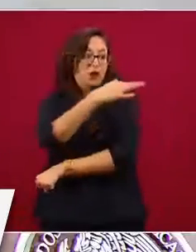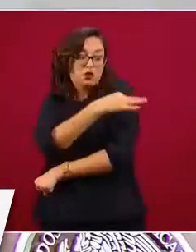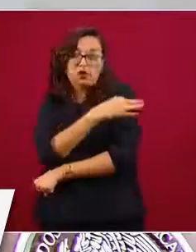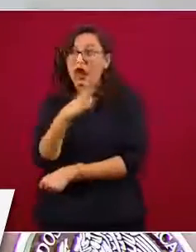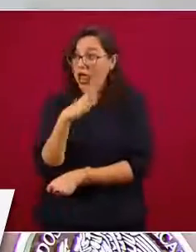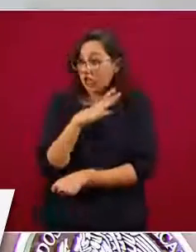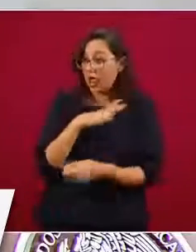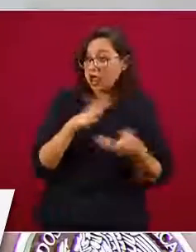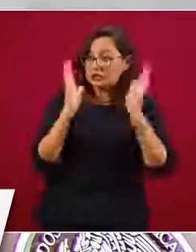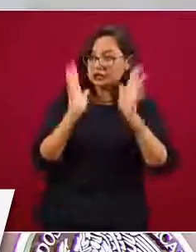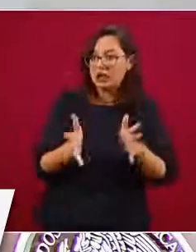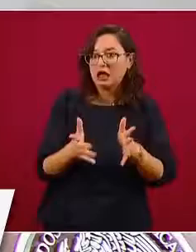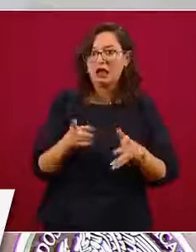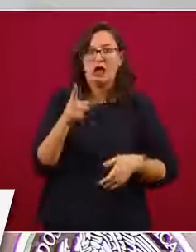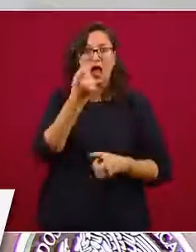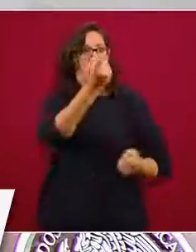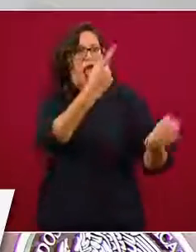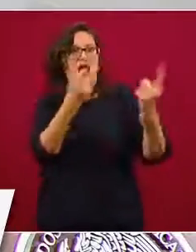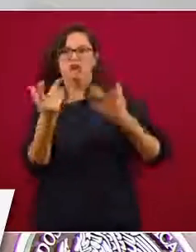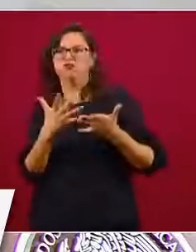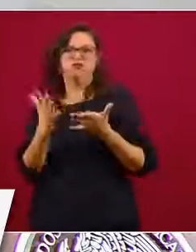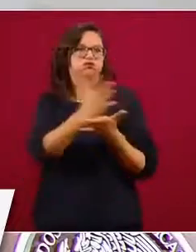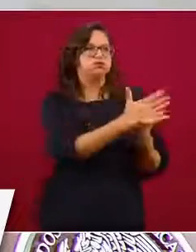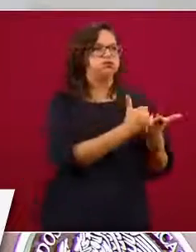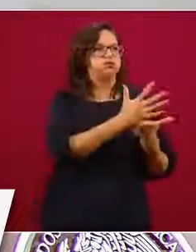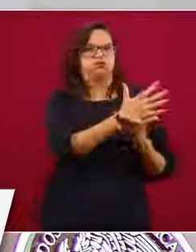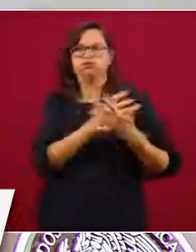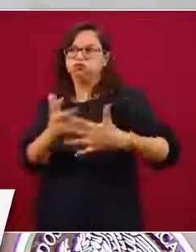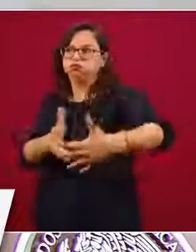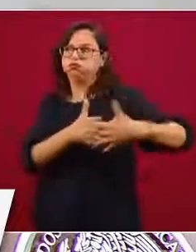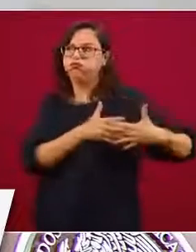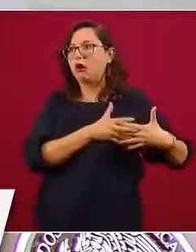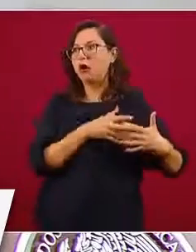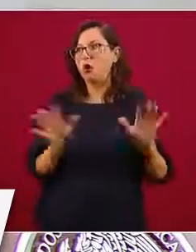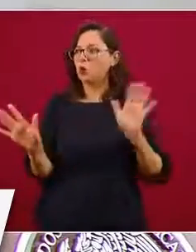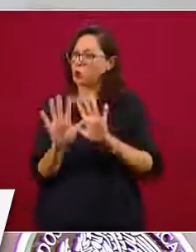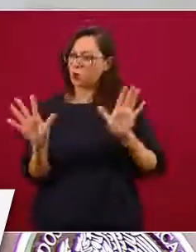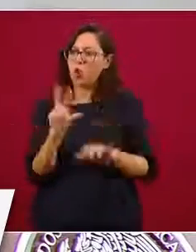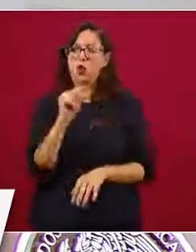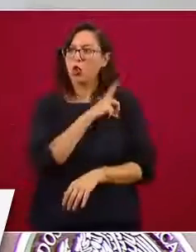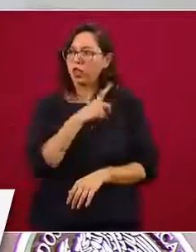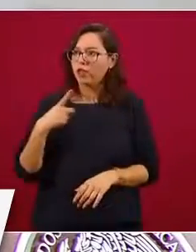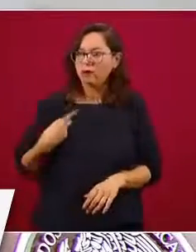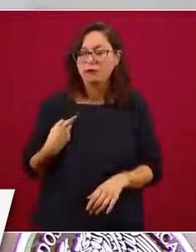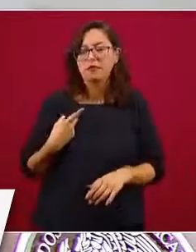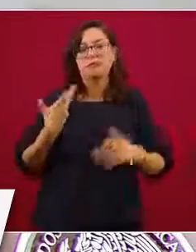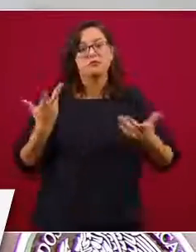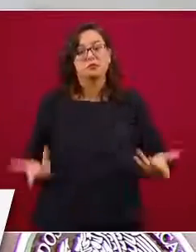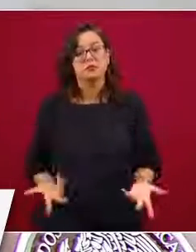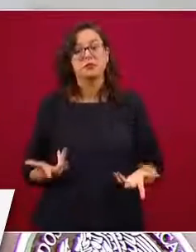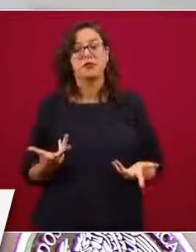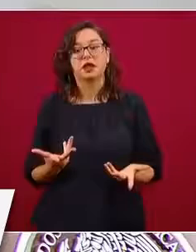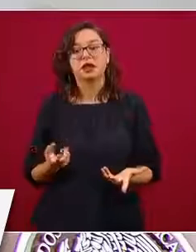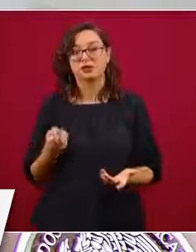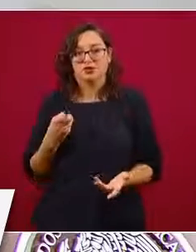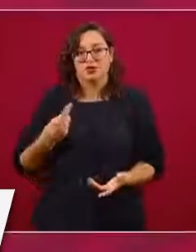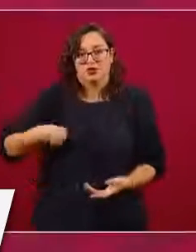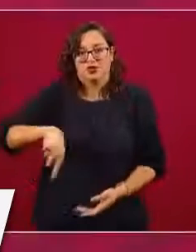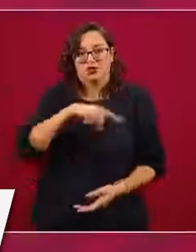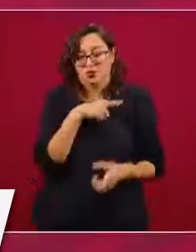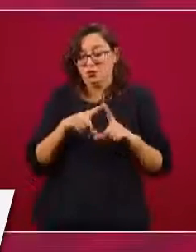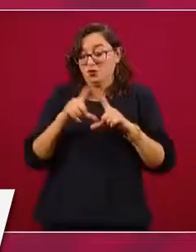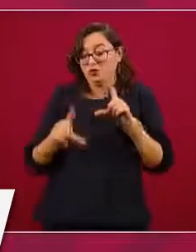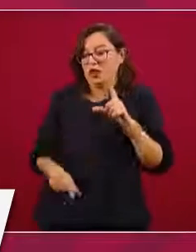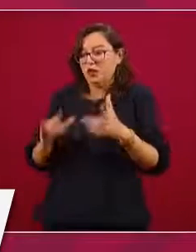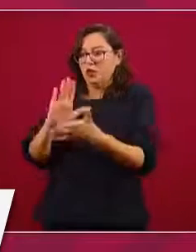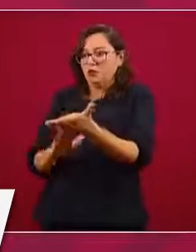cuando empiecen ya a probarse o a distribuirse las nuevas